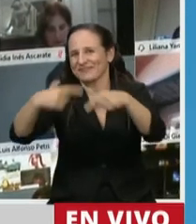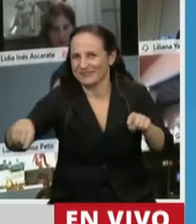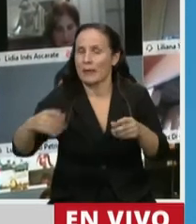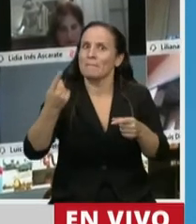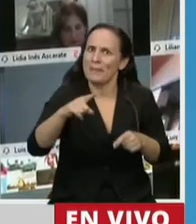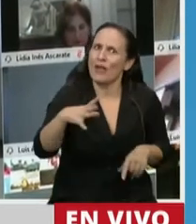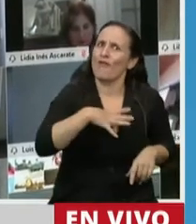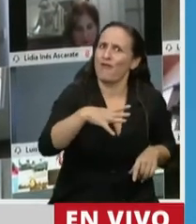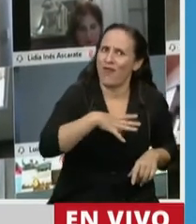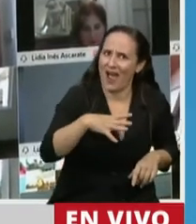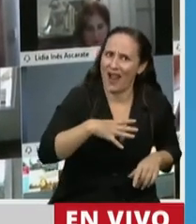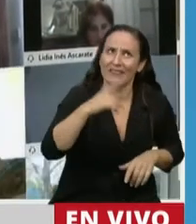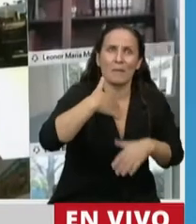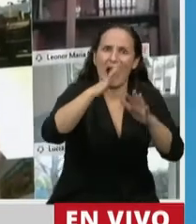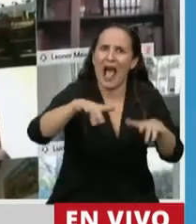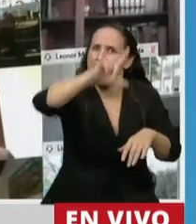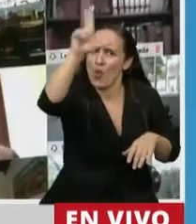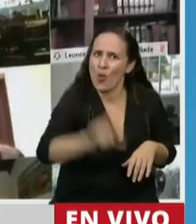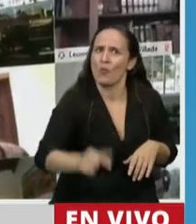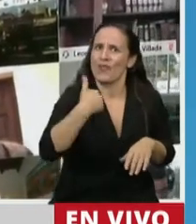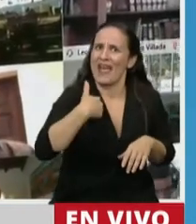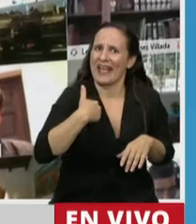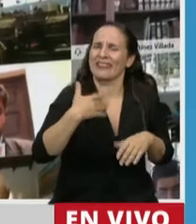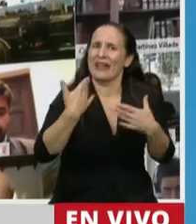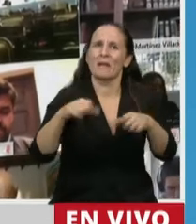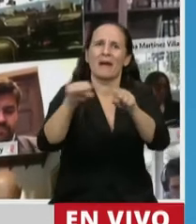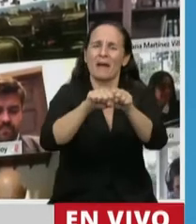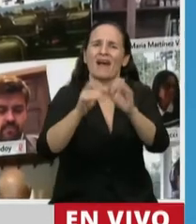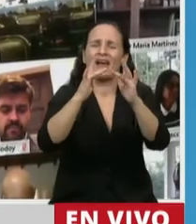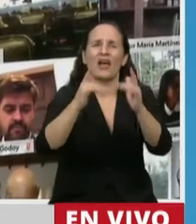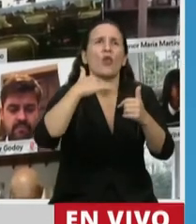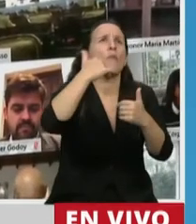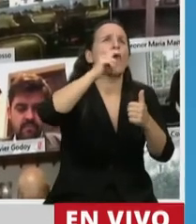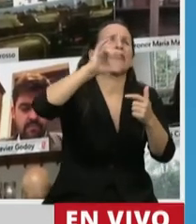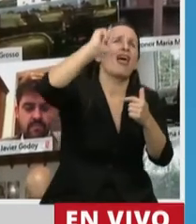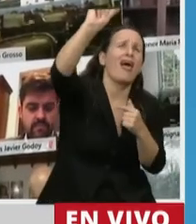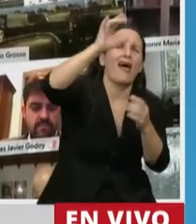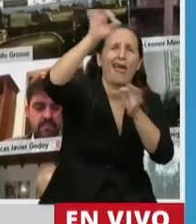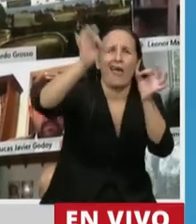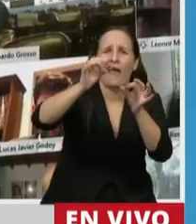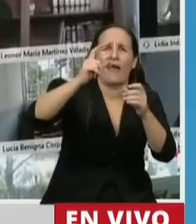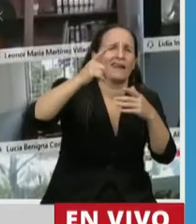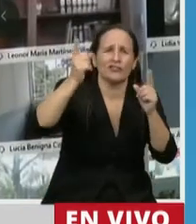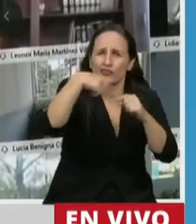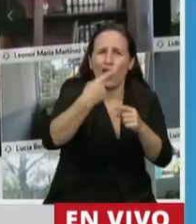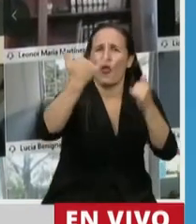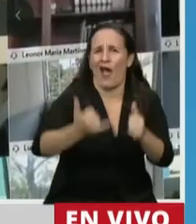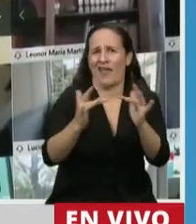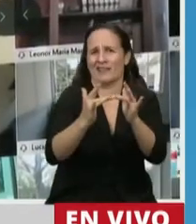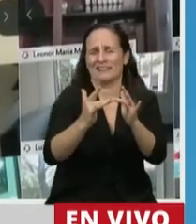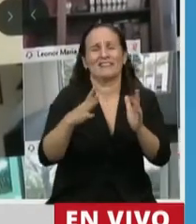estudiantes de este país puedan estar conectados sin importar el lugar, la ciudad, el pueblo, donde se encuentren.